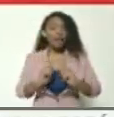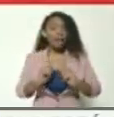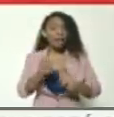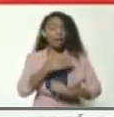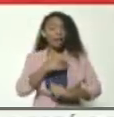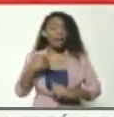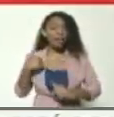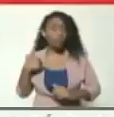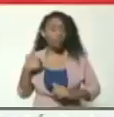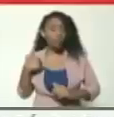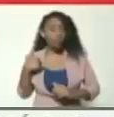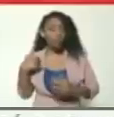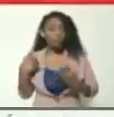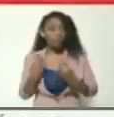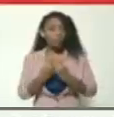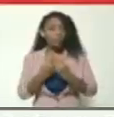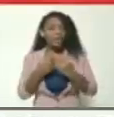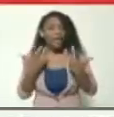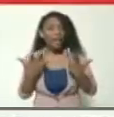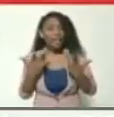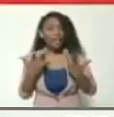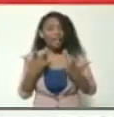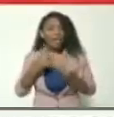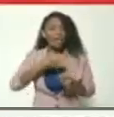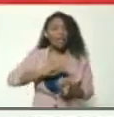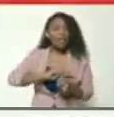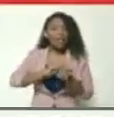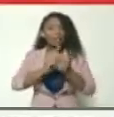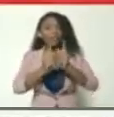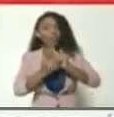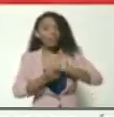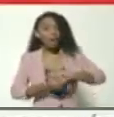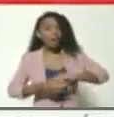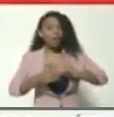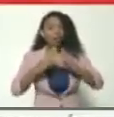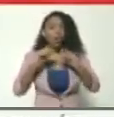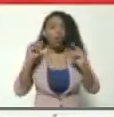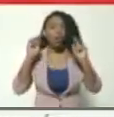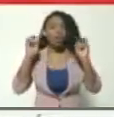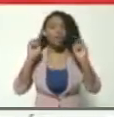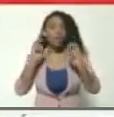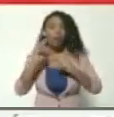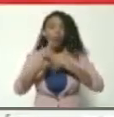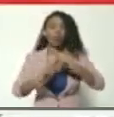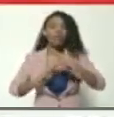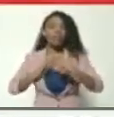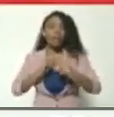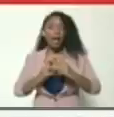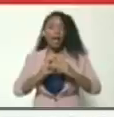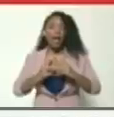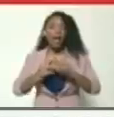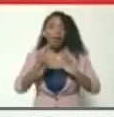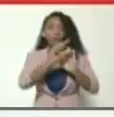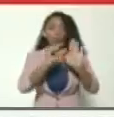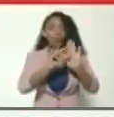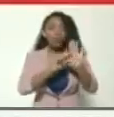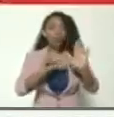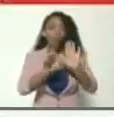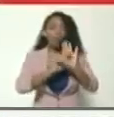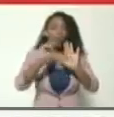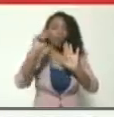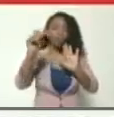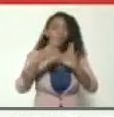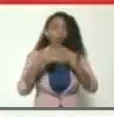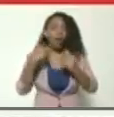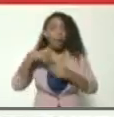querido compañero, es de adaptar todos los conceptos universales, todos los conceptos constitucionales, todo el